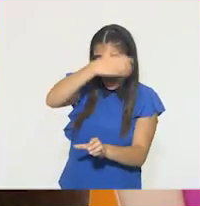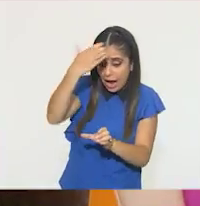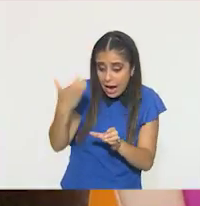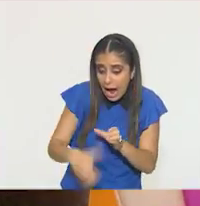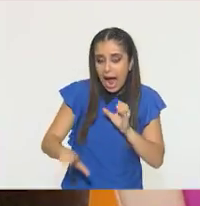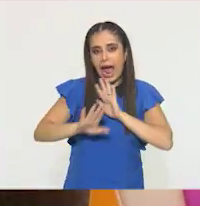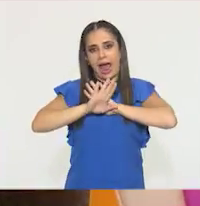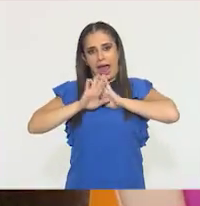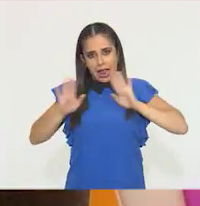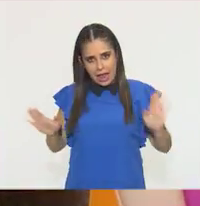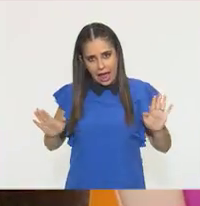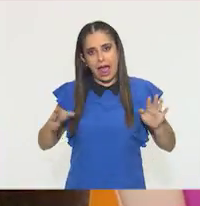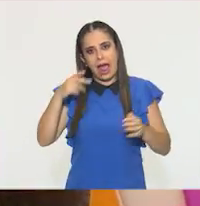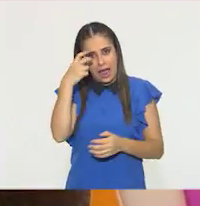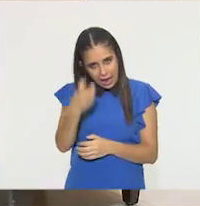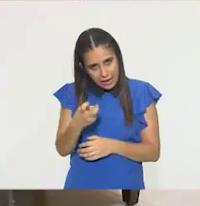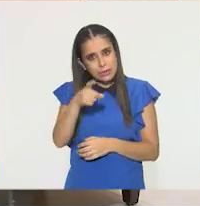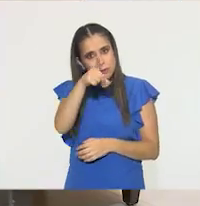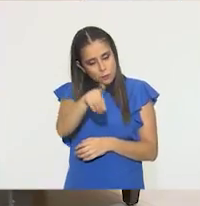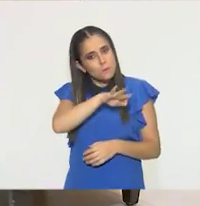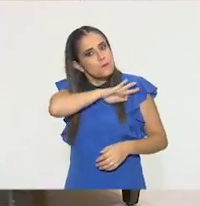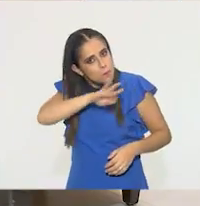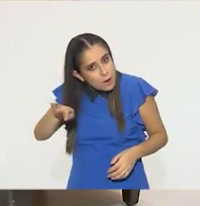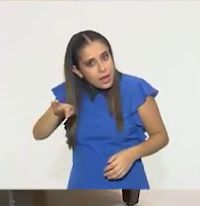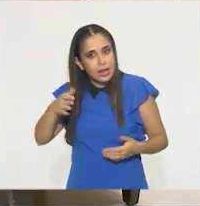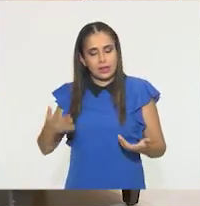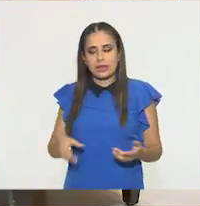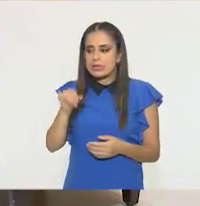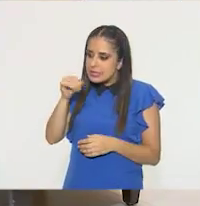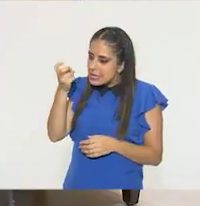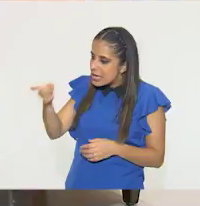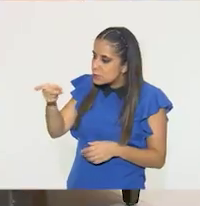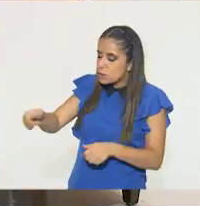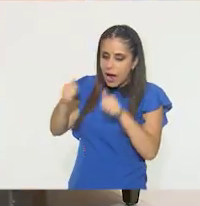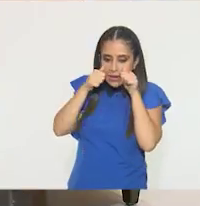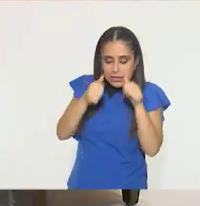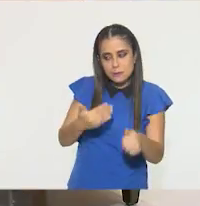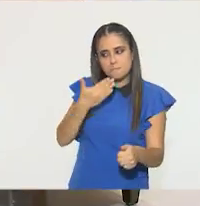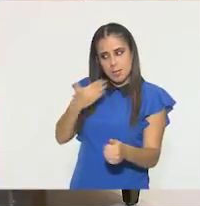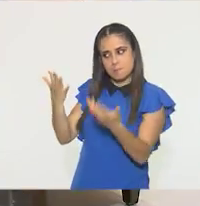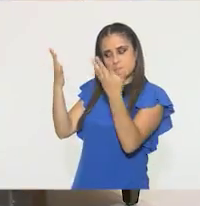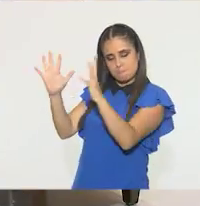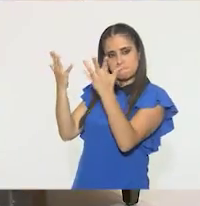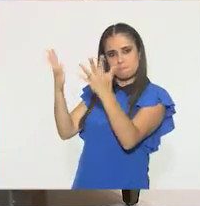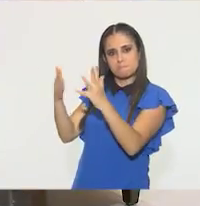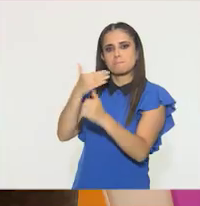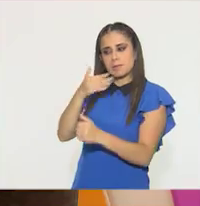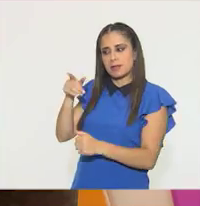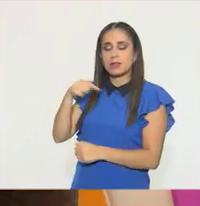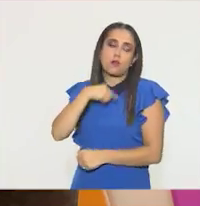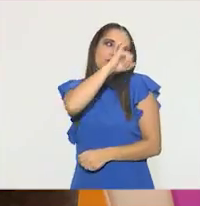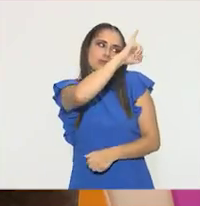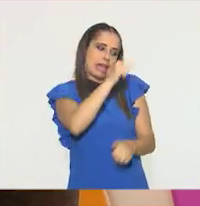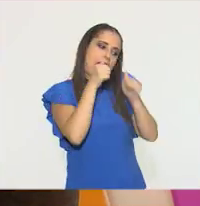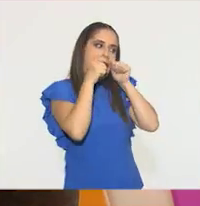que estuviéramos haciendo. Exacto, María, muy bien. Tú sí sabes lo que es la atención. Un aplauso. Porque sí he estado poniendo atención.